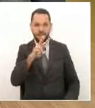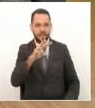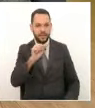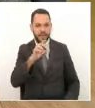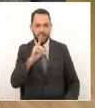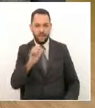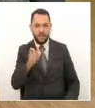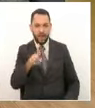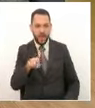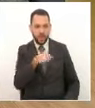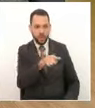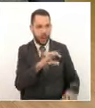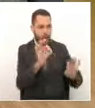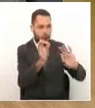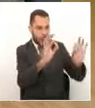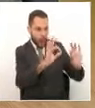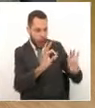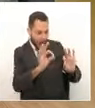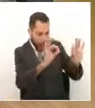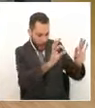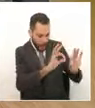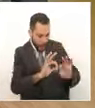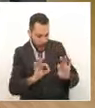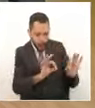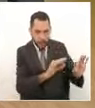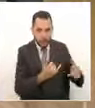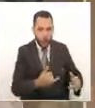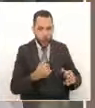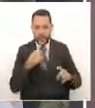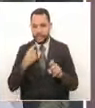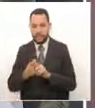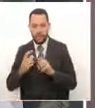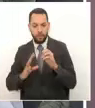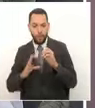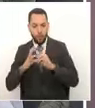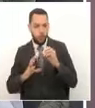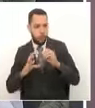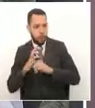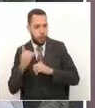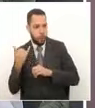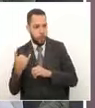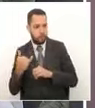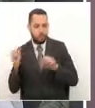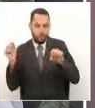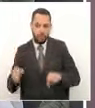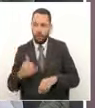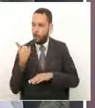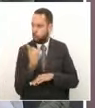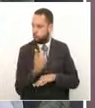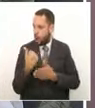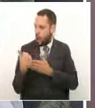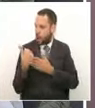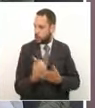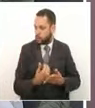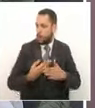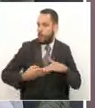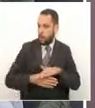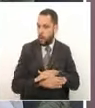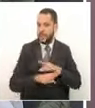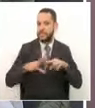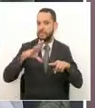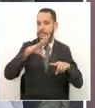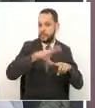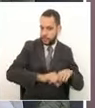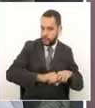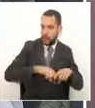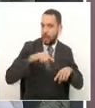Y en este momentico, debido a la pandemia, podría hacerte mucha ayuda tener una clínica